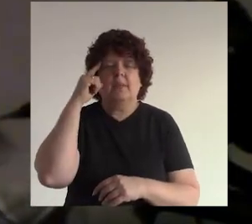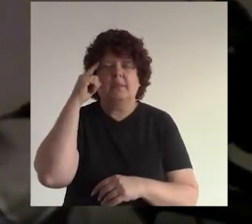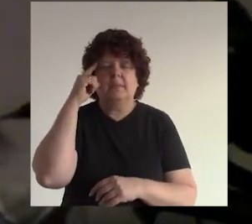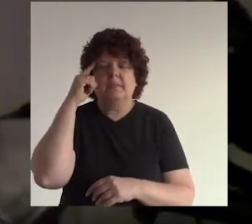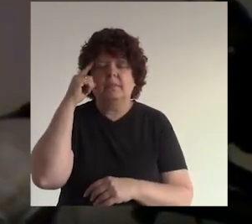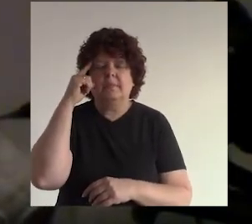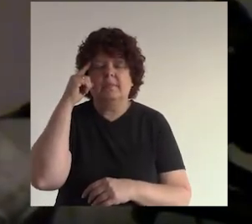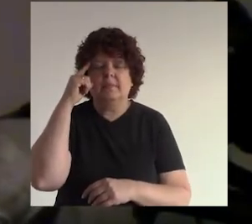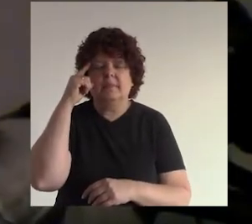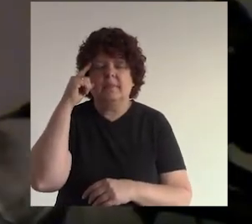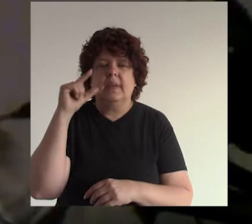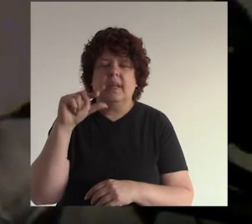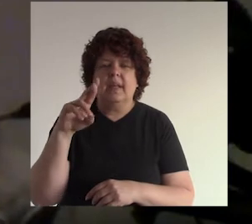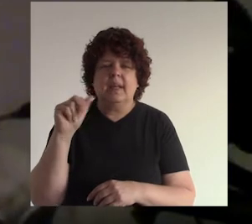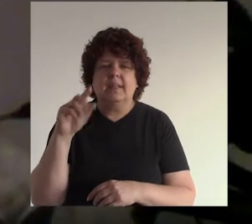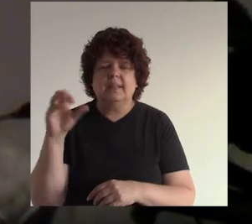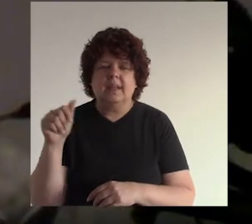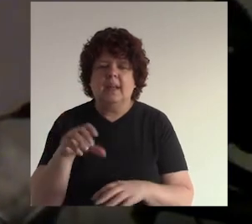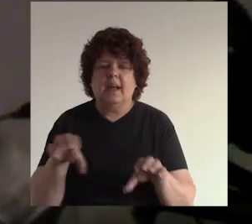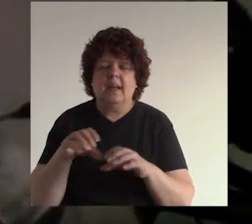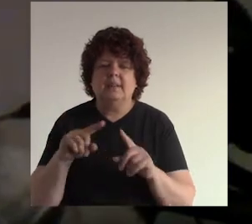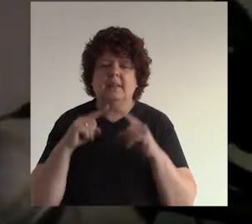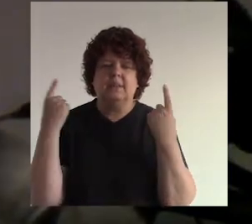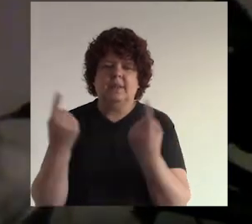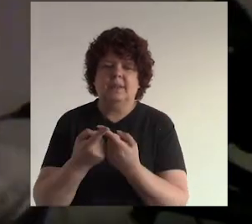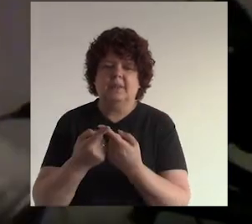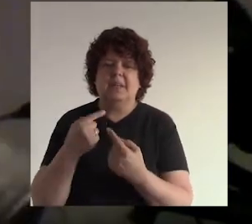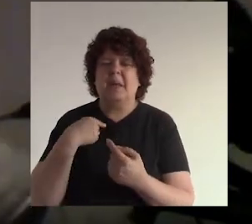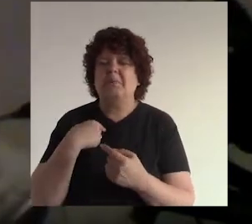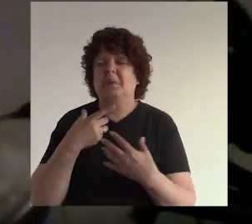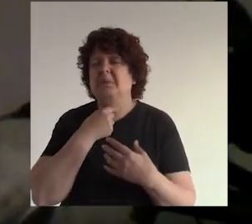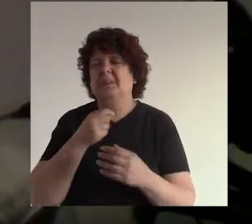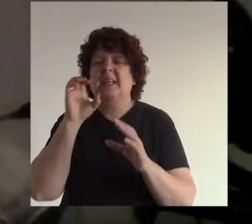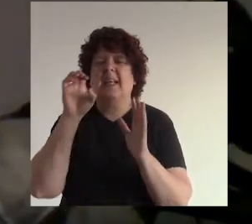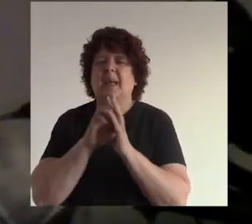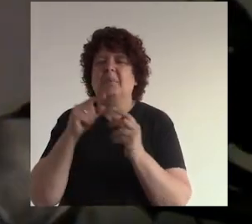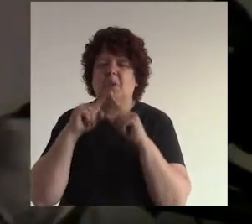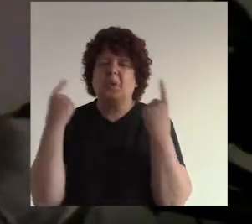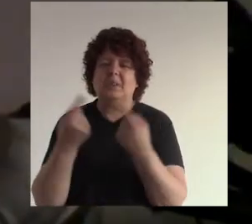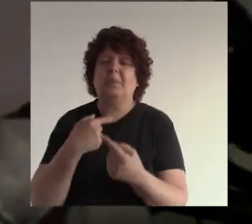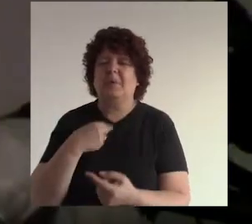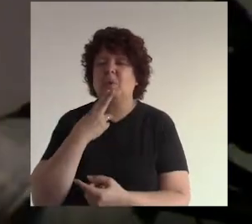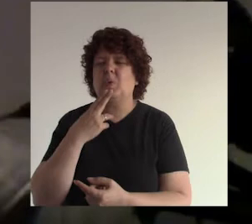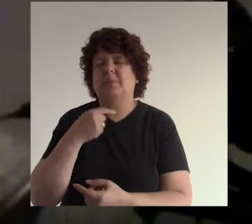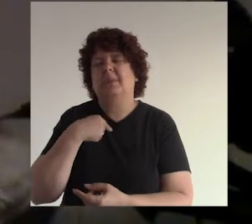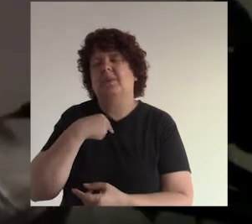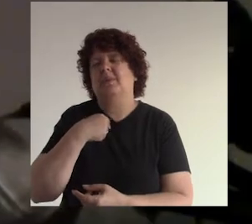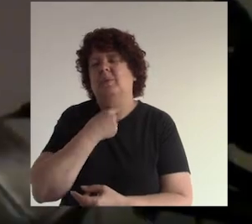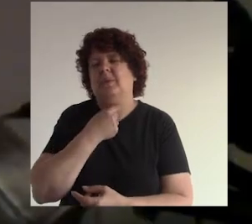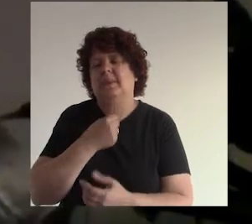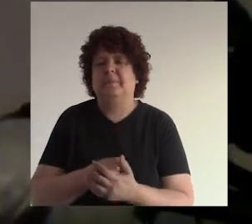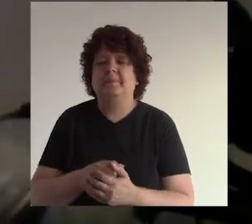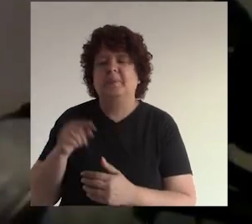imaginemos que que Graciela este hace hace tortas ¿ya? me gusta mucho el ejemplo de las tortas porque me gustan las tortas entonces